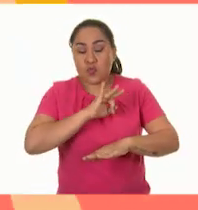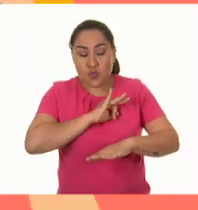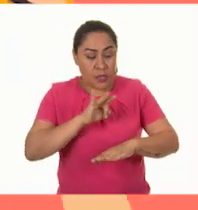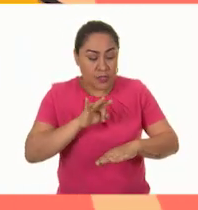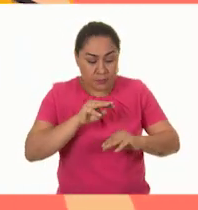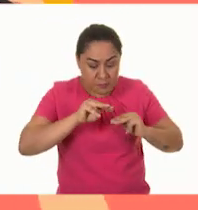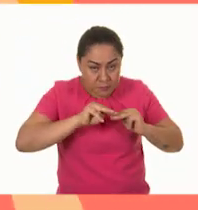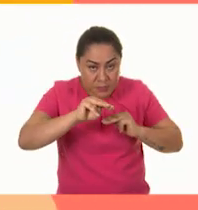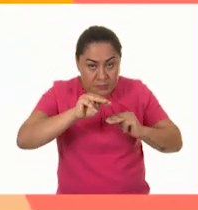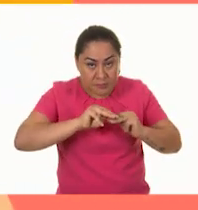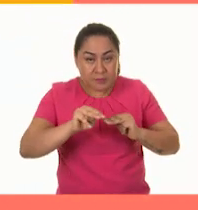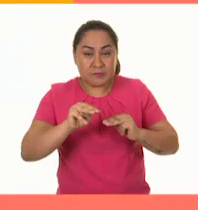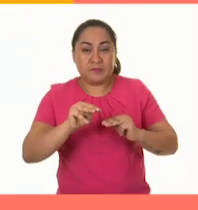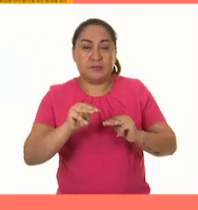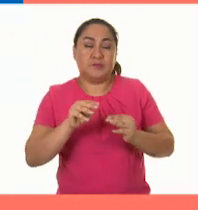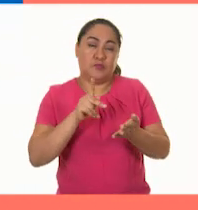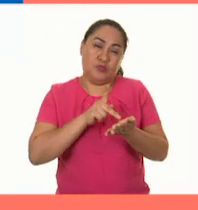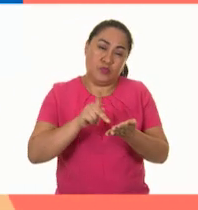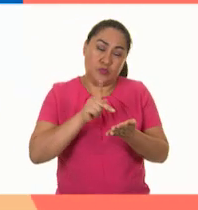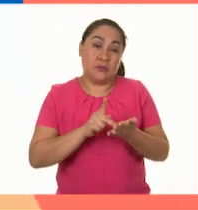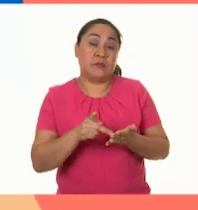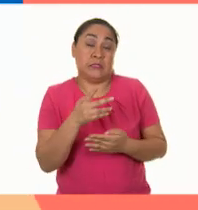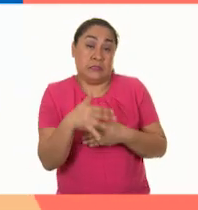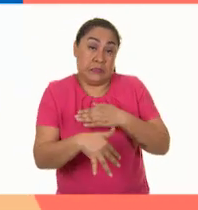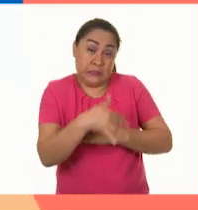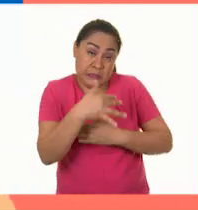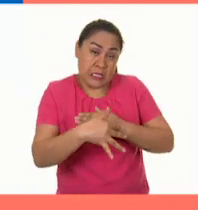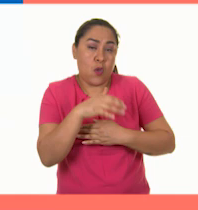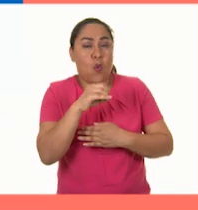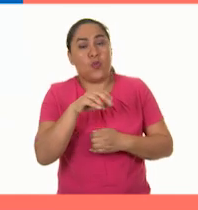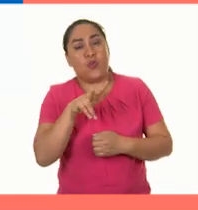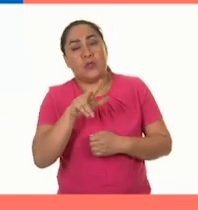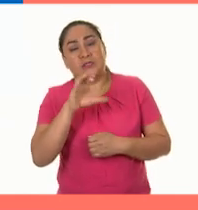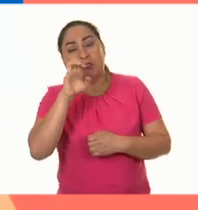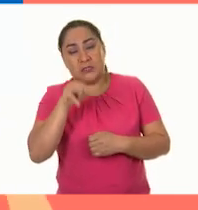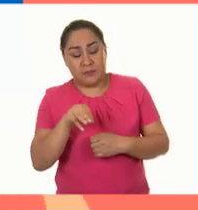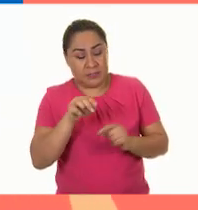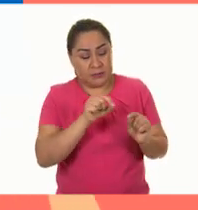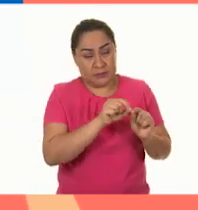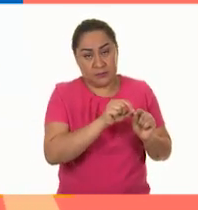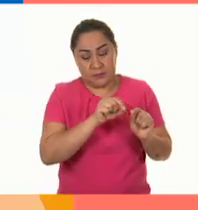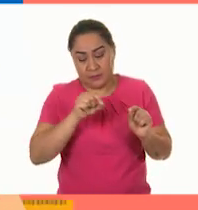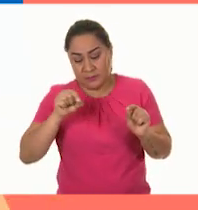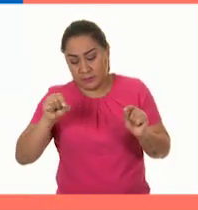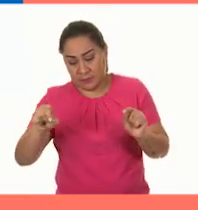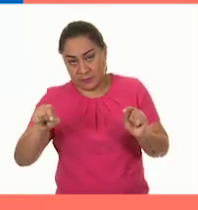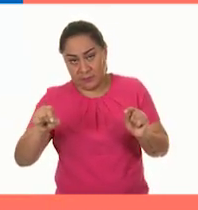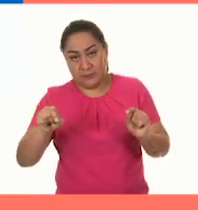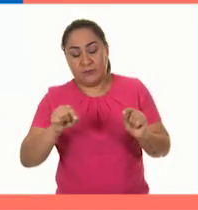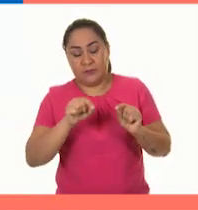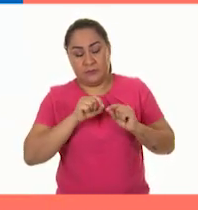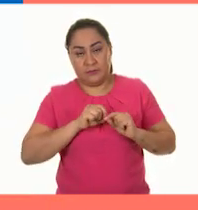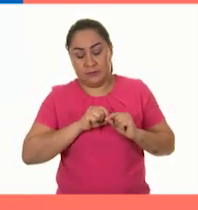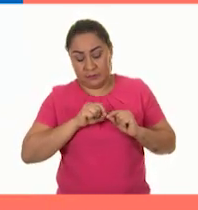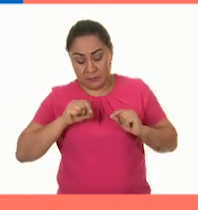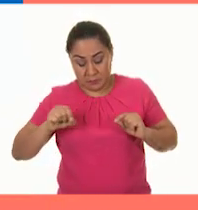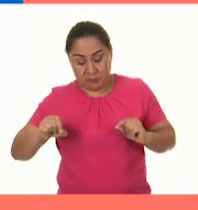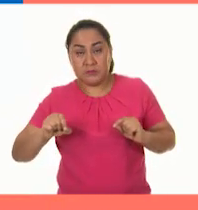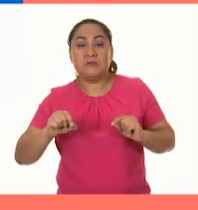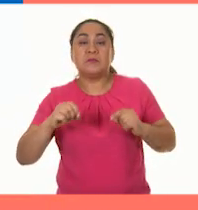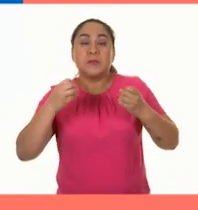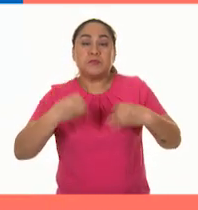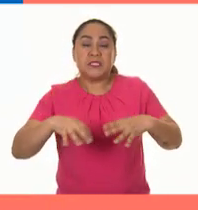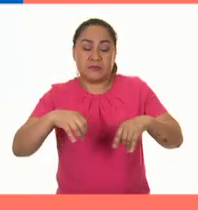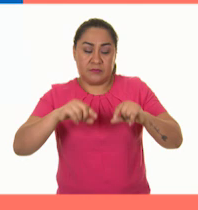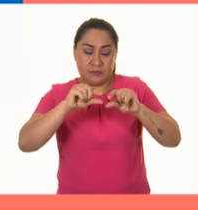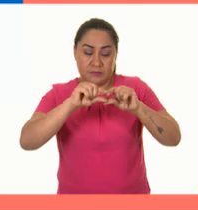marca con el plumón o la pluma, de 15 a 18 centímetros de largo de un lado, dejando un margen de